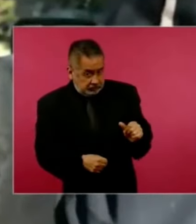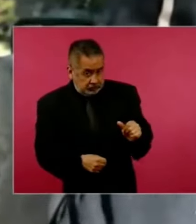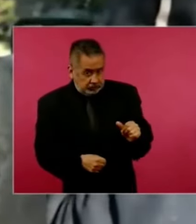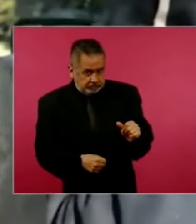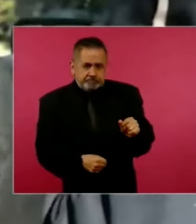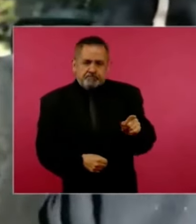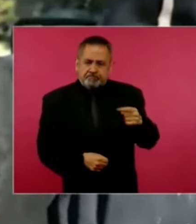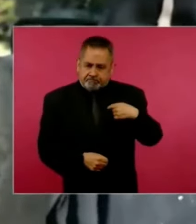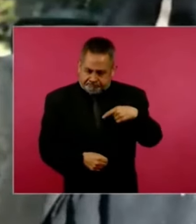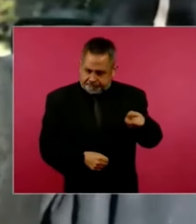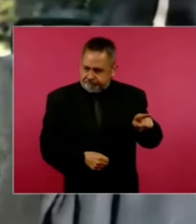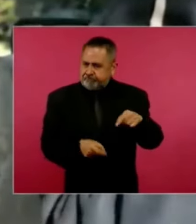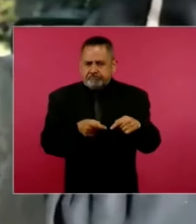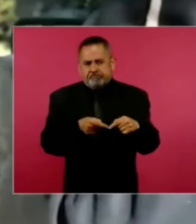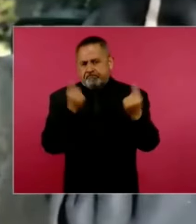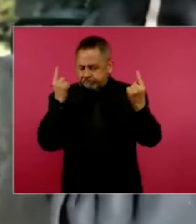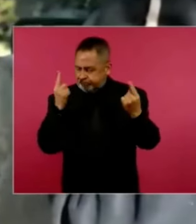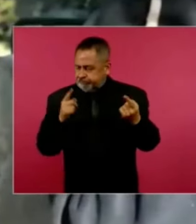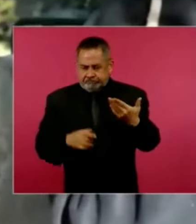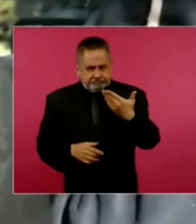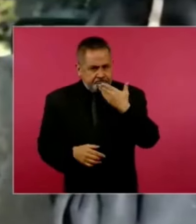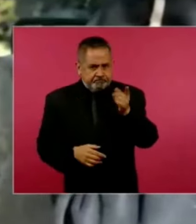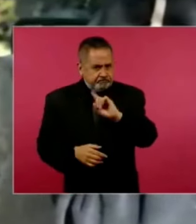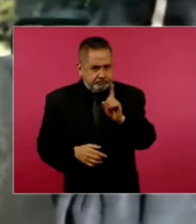a quedar en pésima relación.